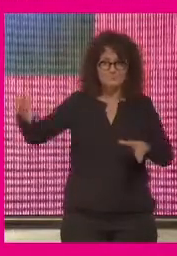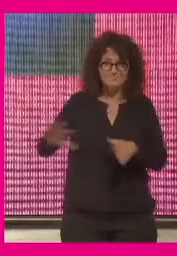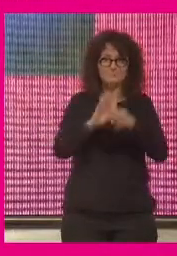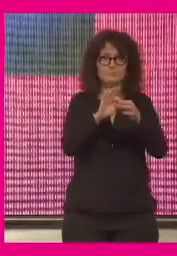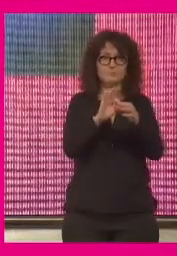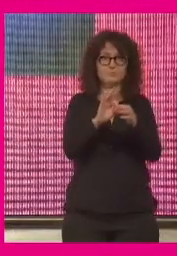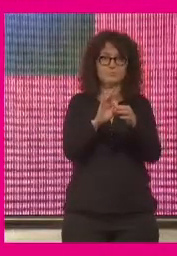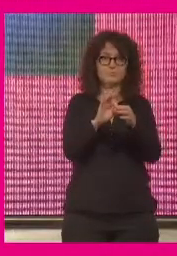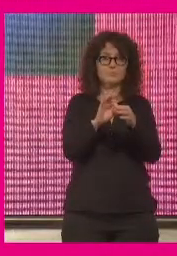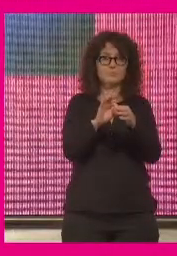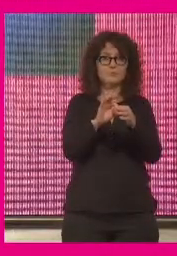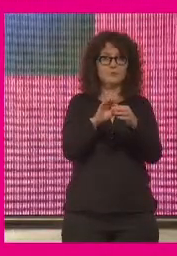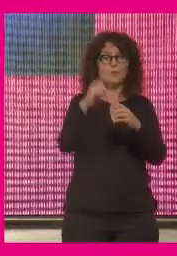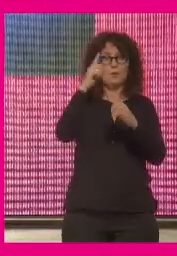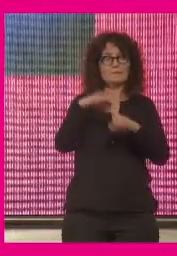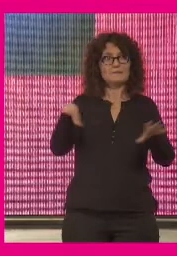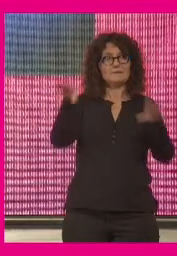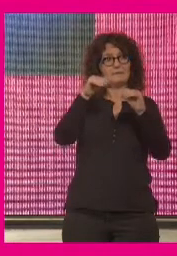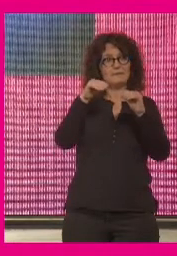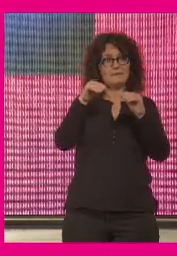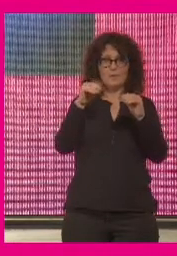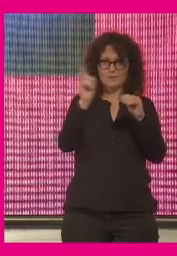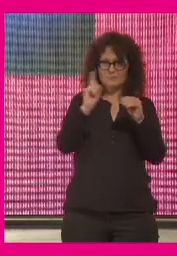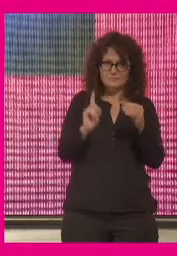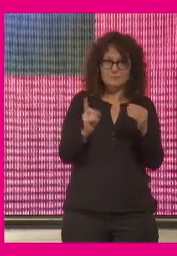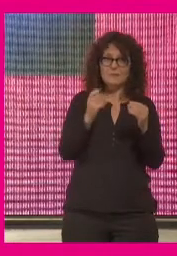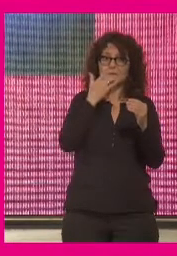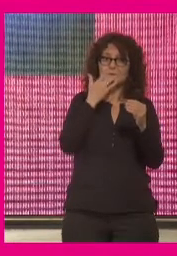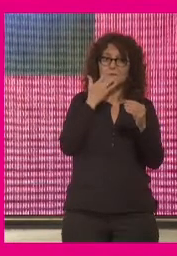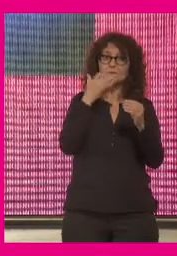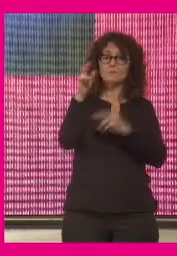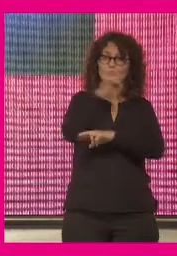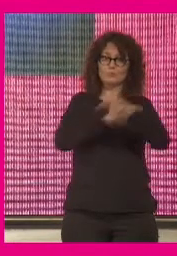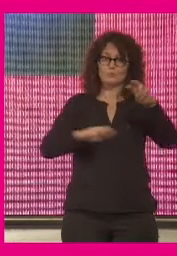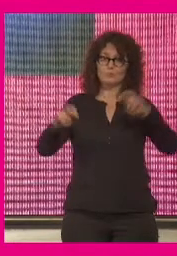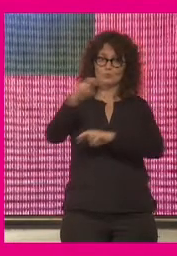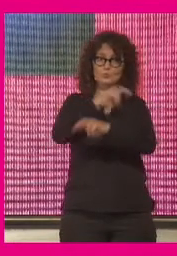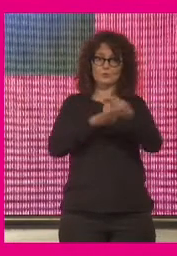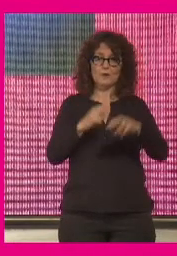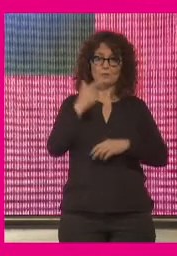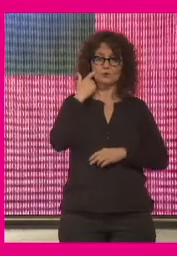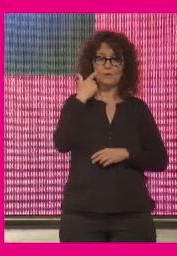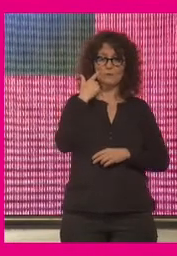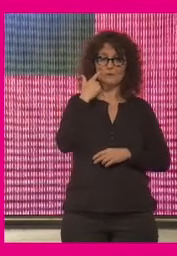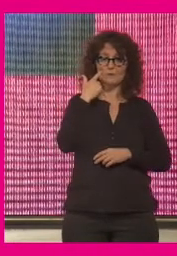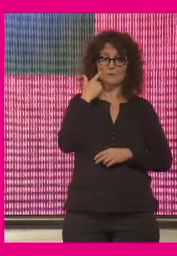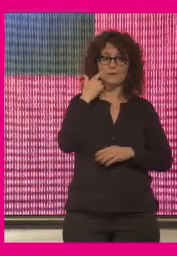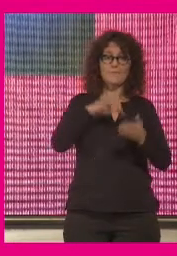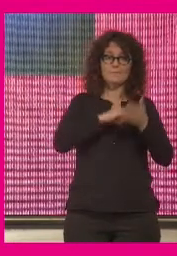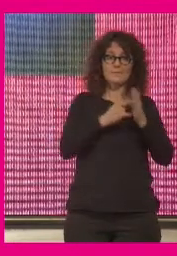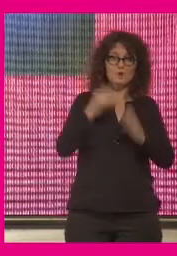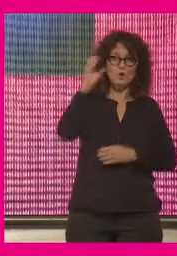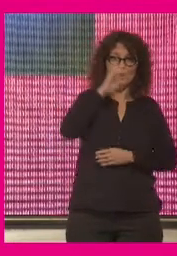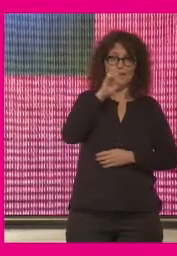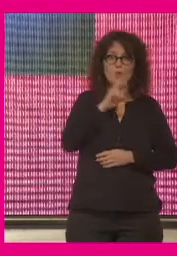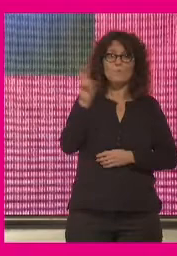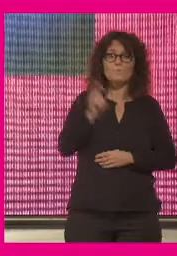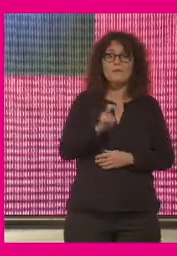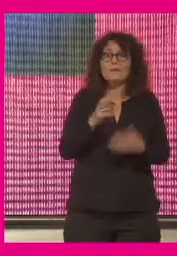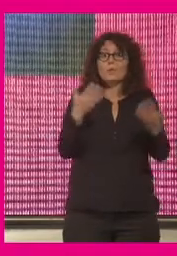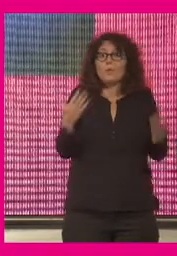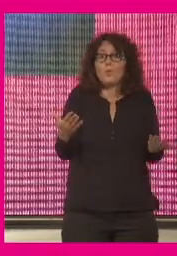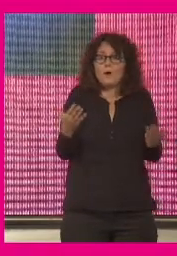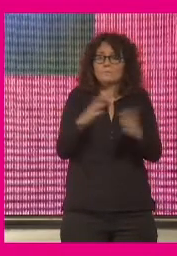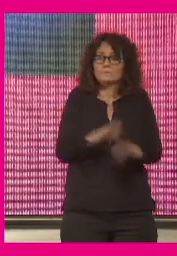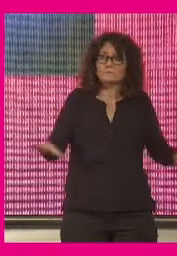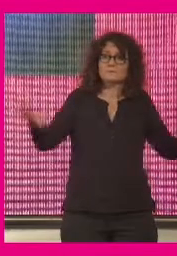entonces yo creo que es esa amalgama pero en realidad si hacemos el ejercicio de buscar qué procede del método científico se distingue muy